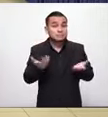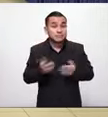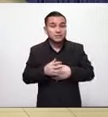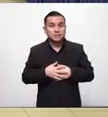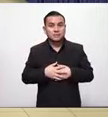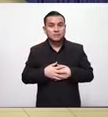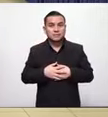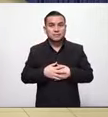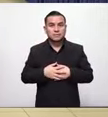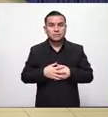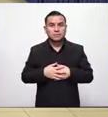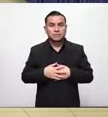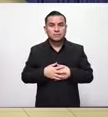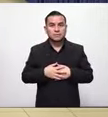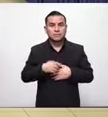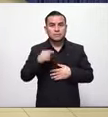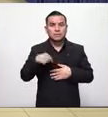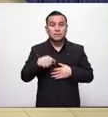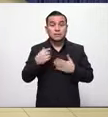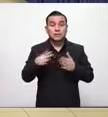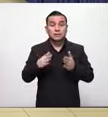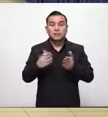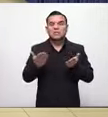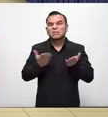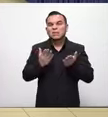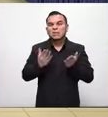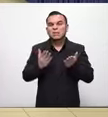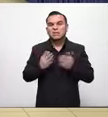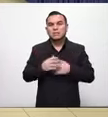lo que se llevó ahora y están preparando